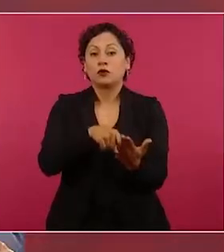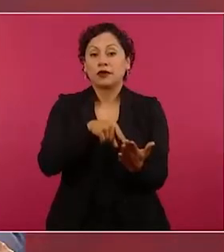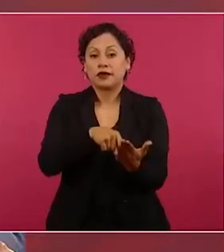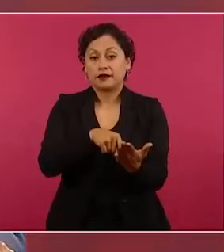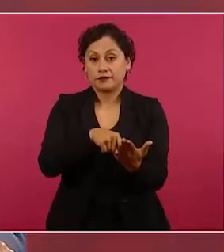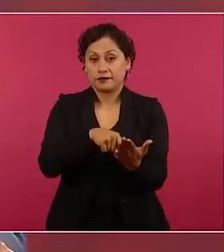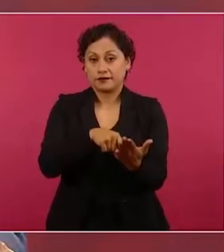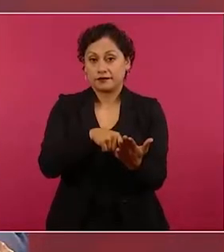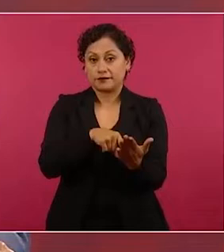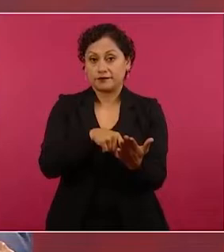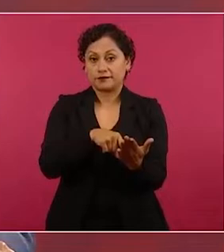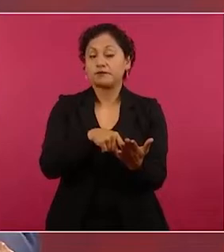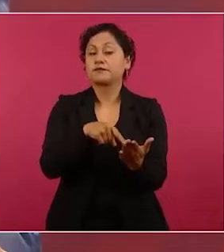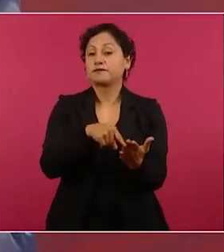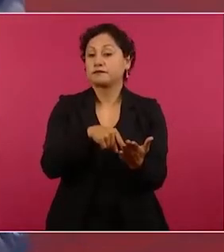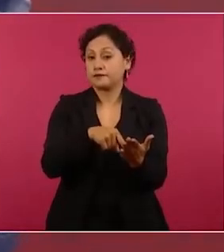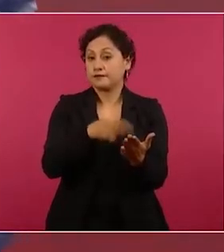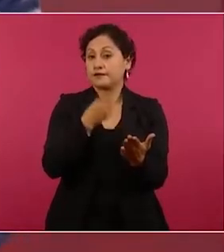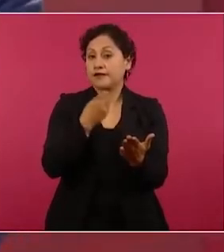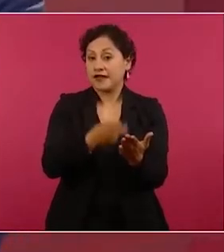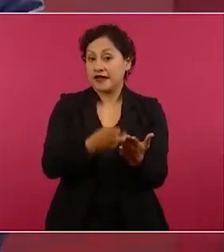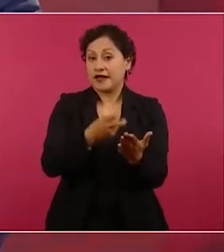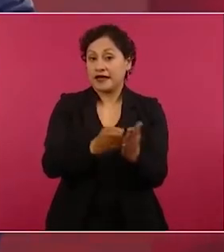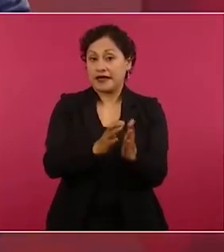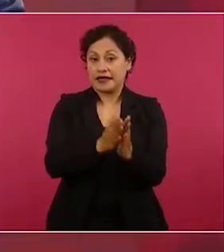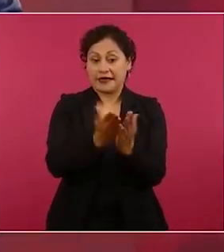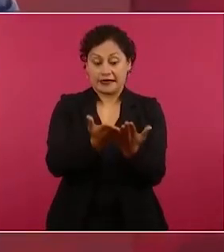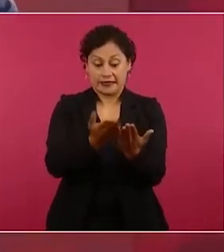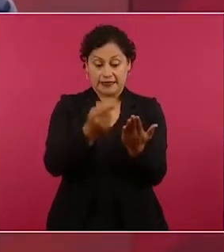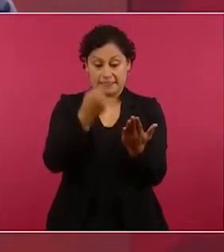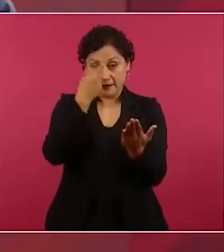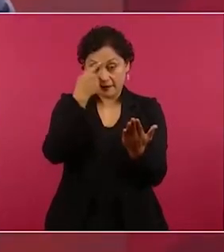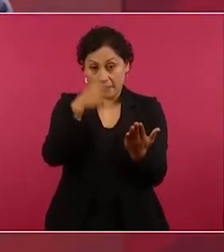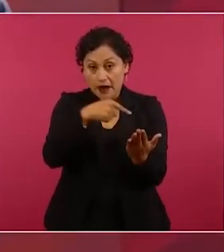que nosotros consideramos